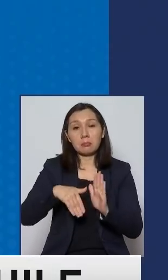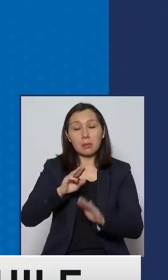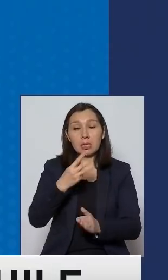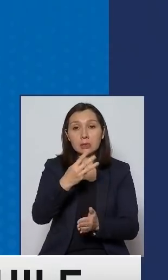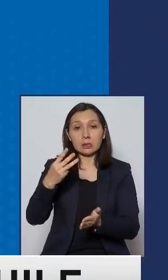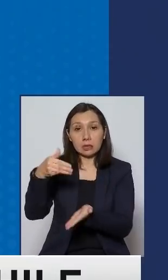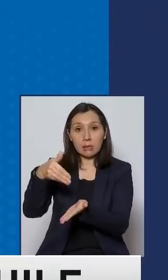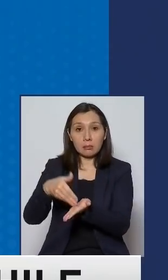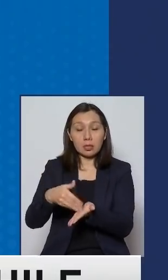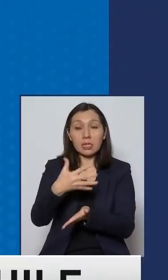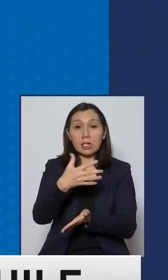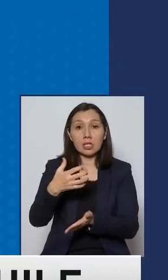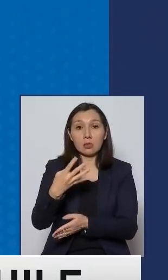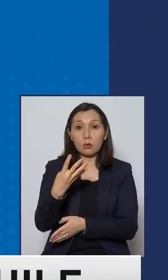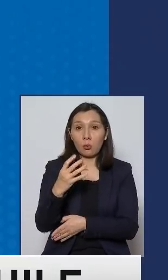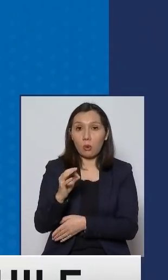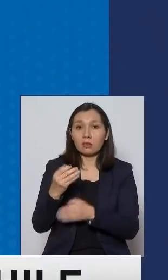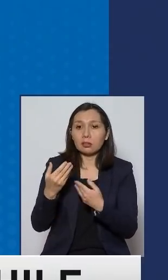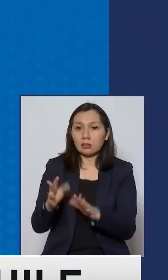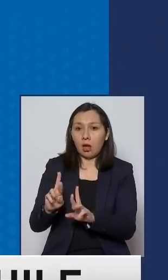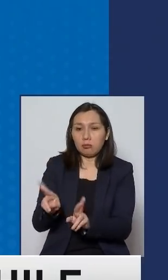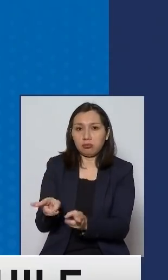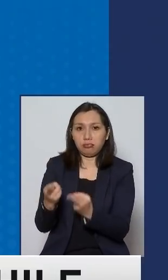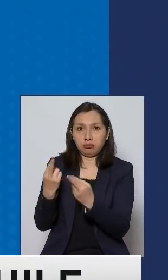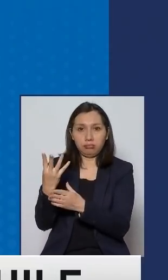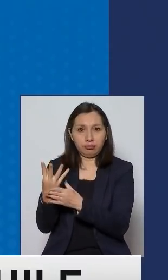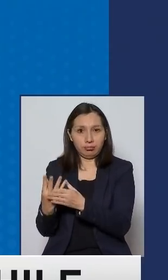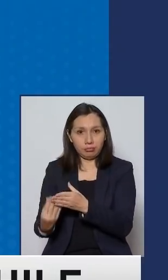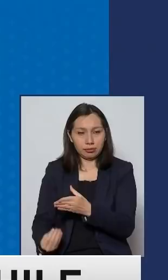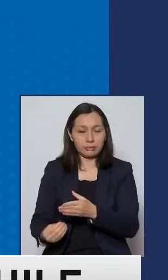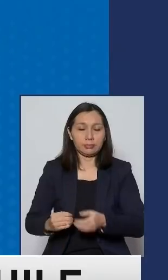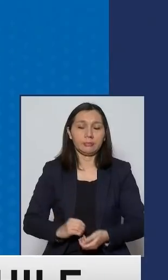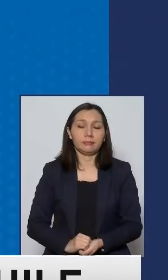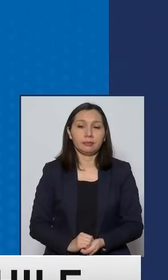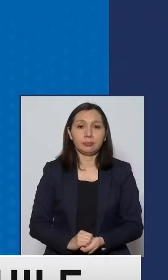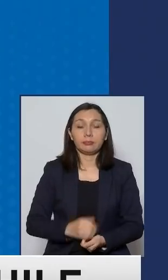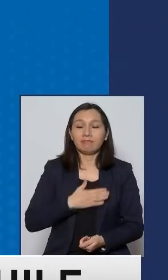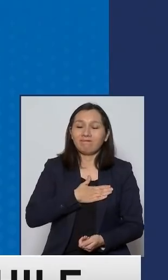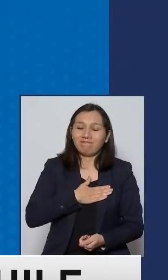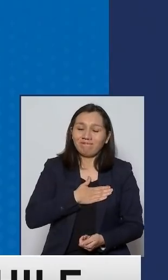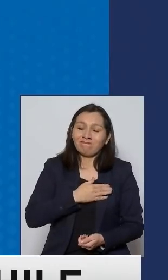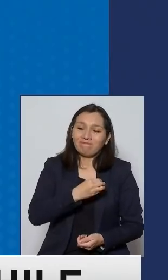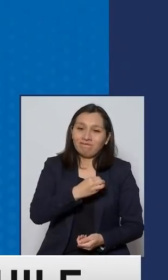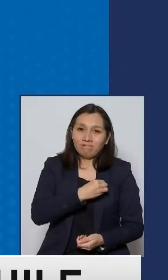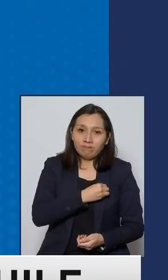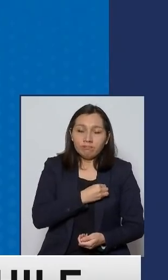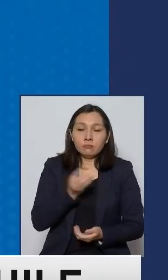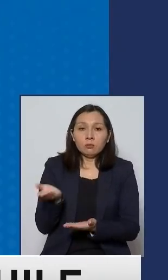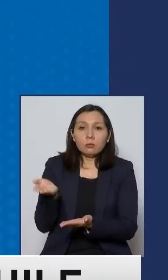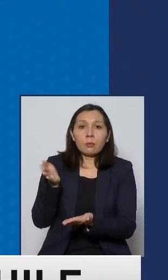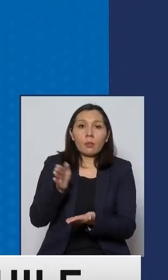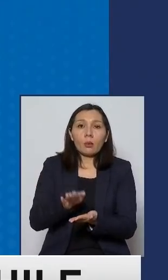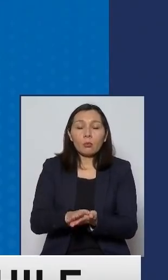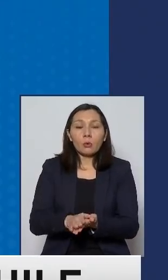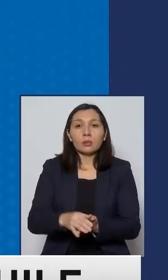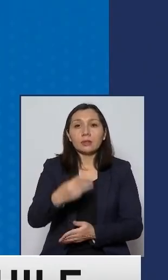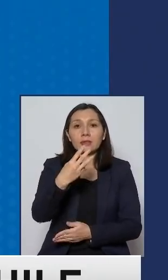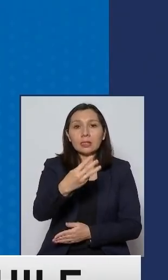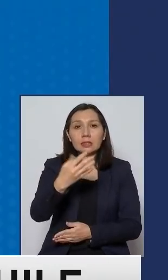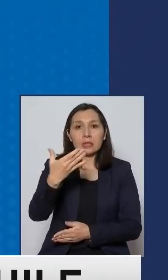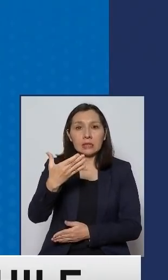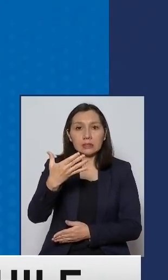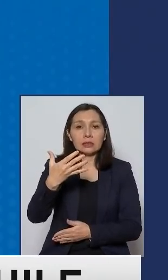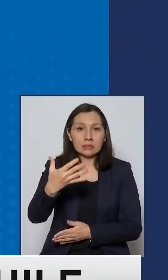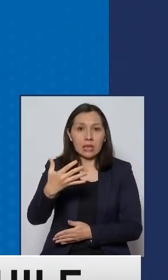33.540 se han recuperado. Queremos lamentar el fallecimiento de 35